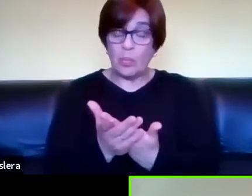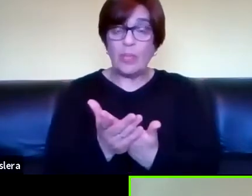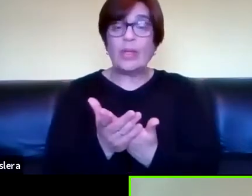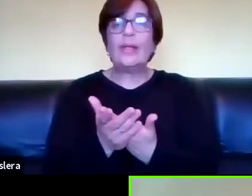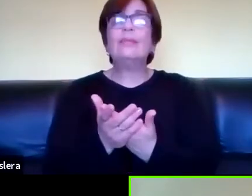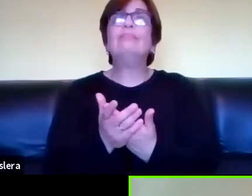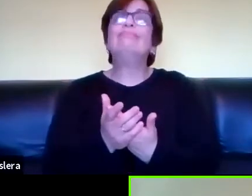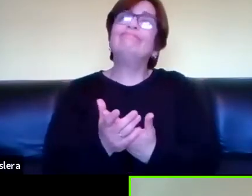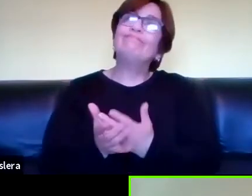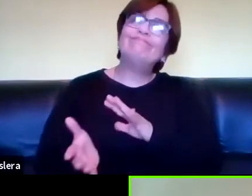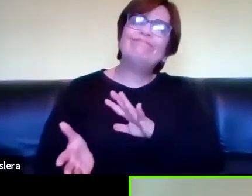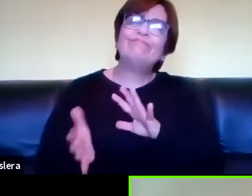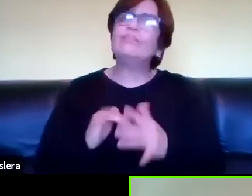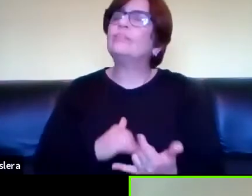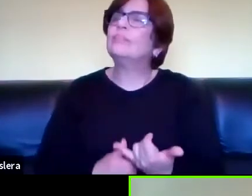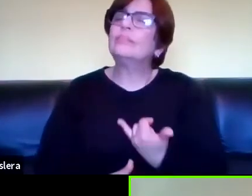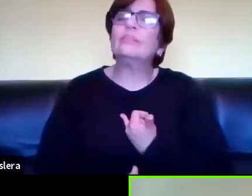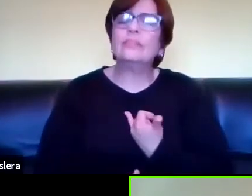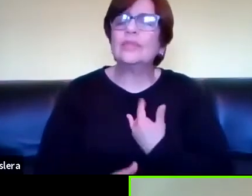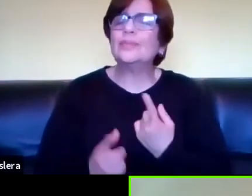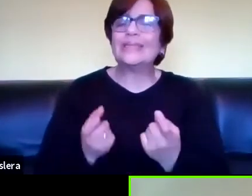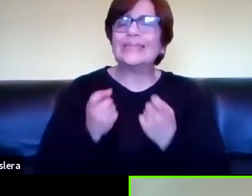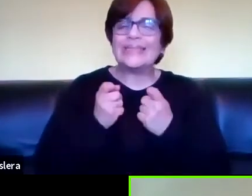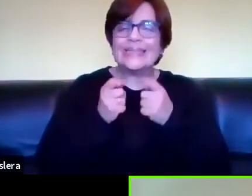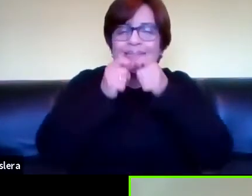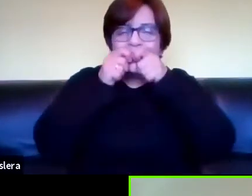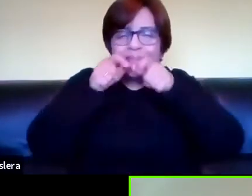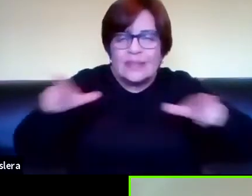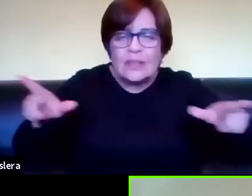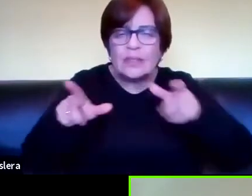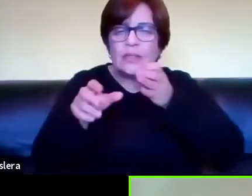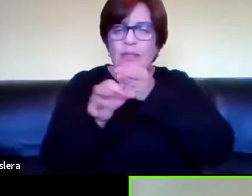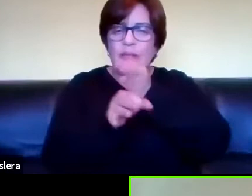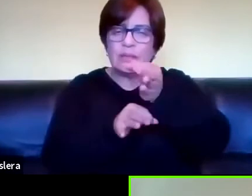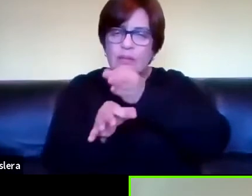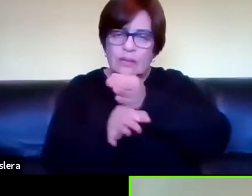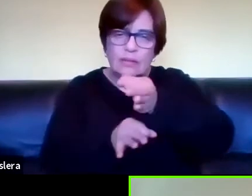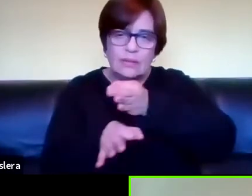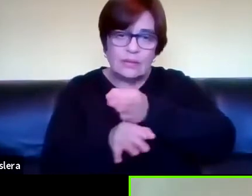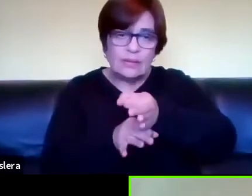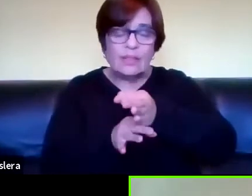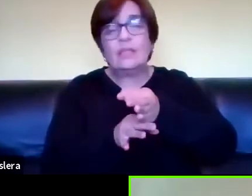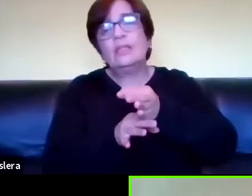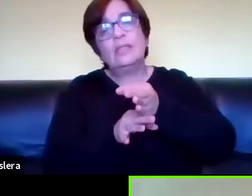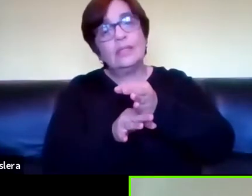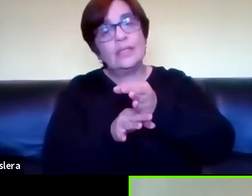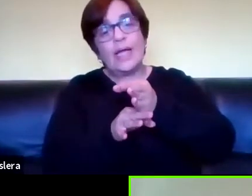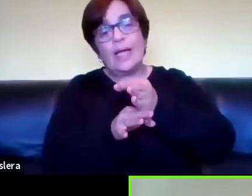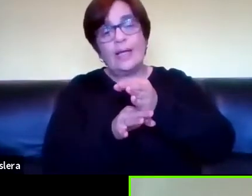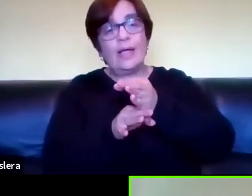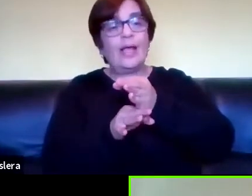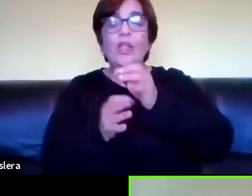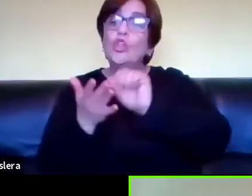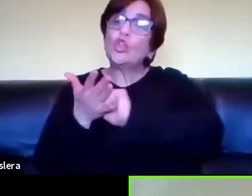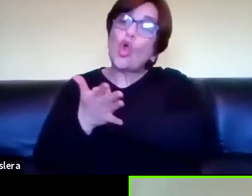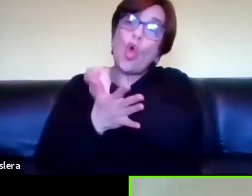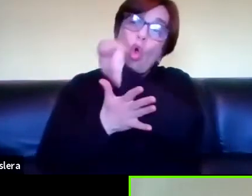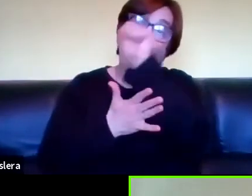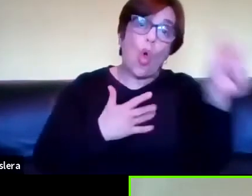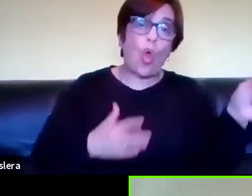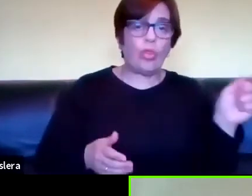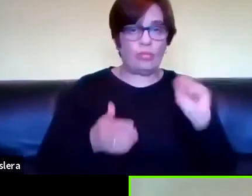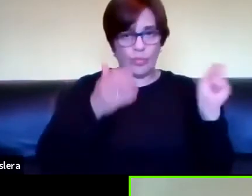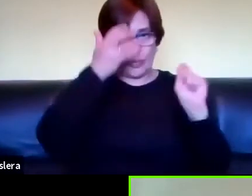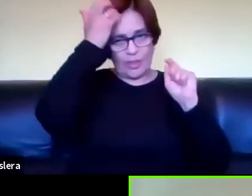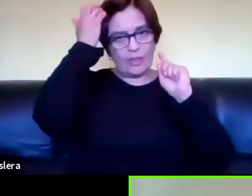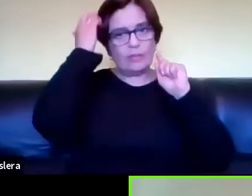tendría que ser diríamos la educación lingüística en toda la educación pública uruguaya para